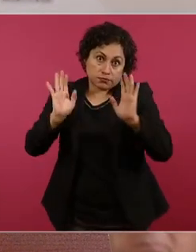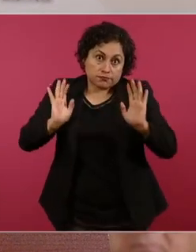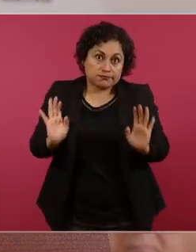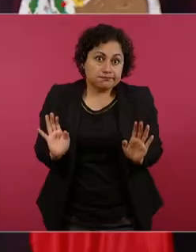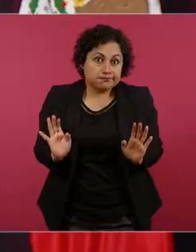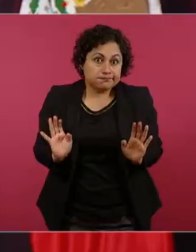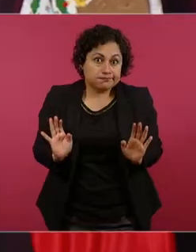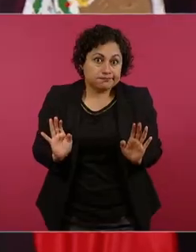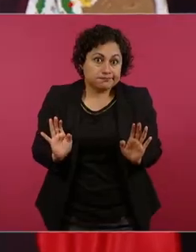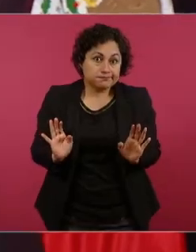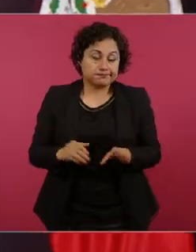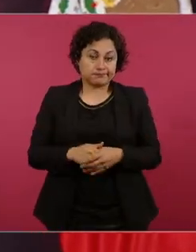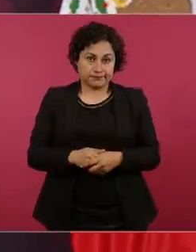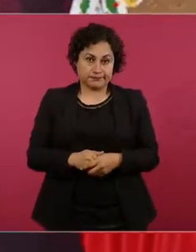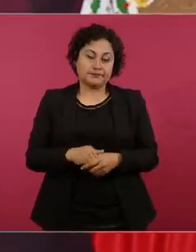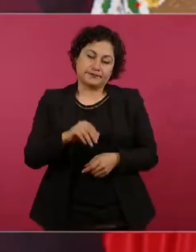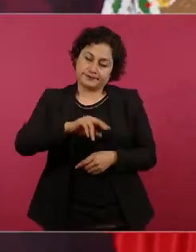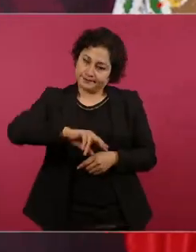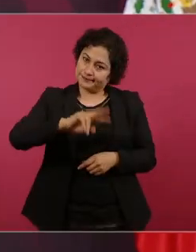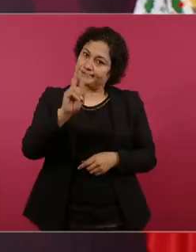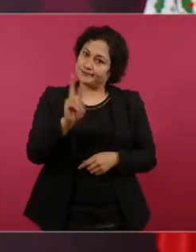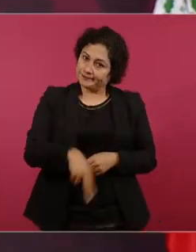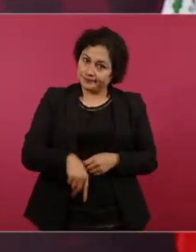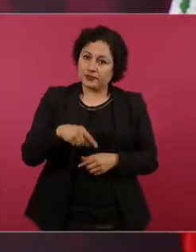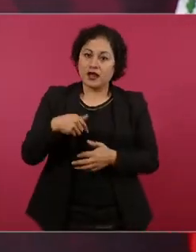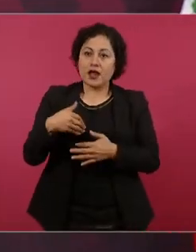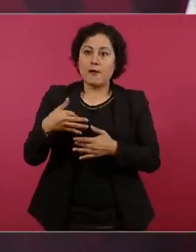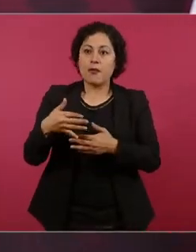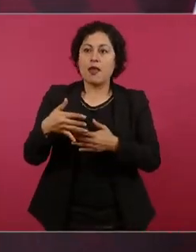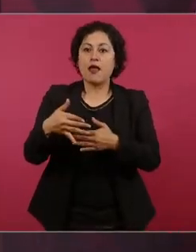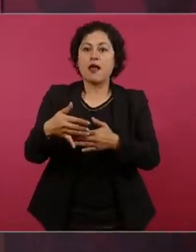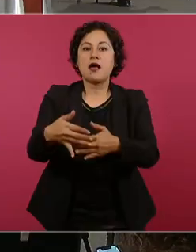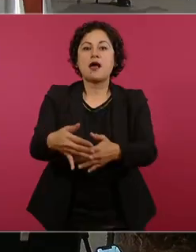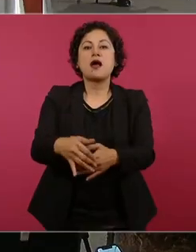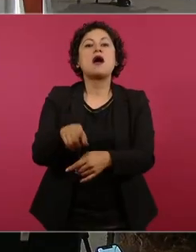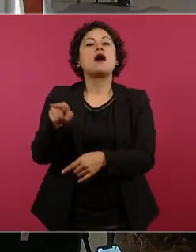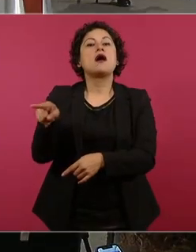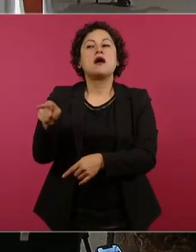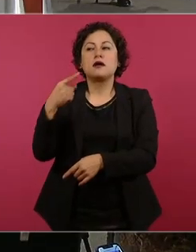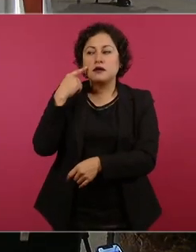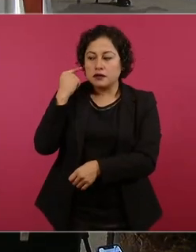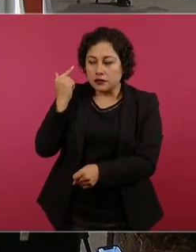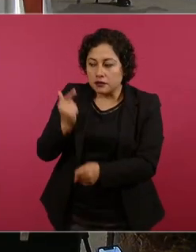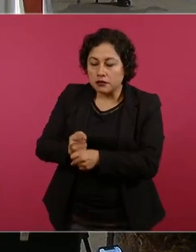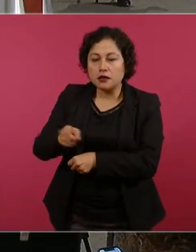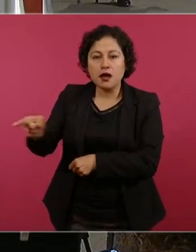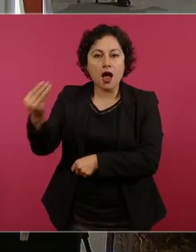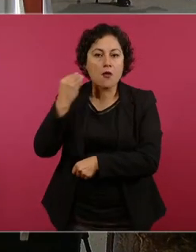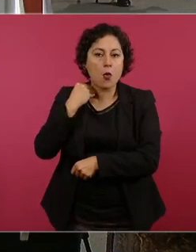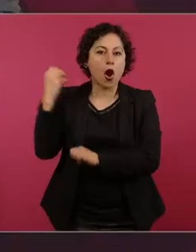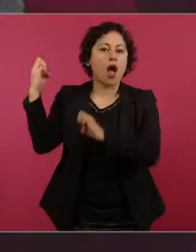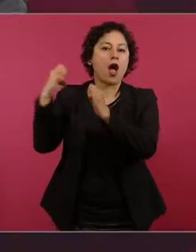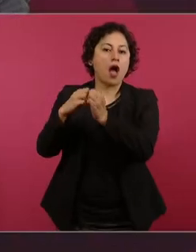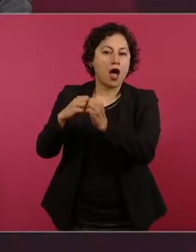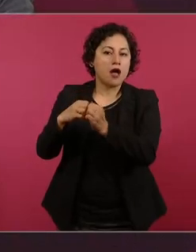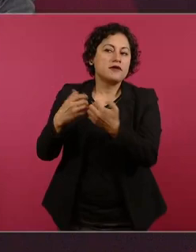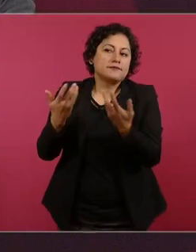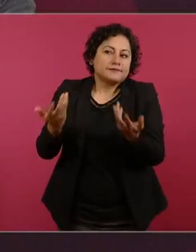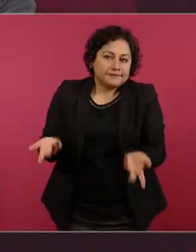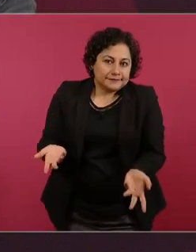y así fue no le estaban diciendo la verdad entonces